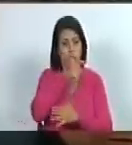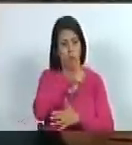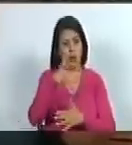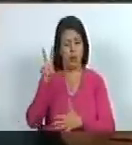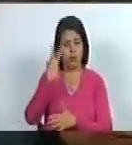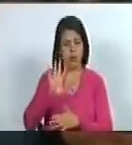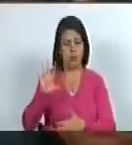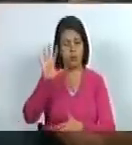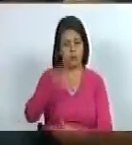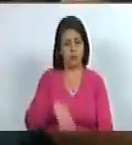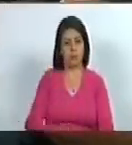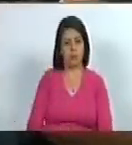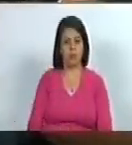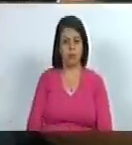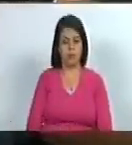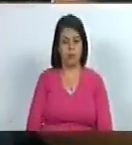Venezuela